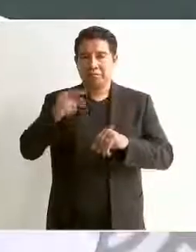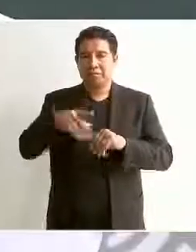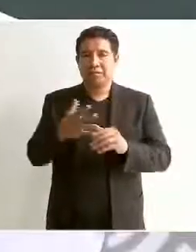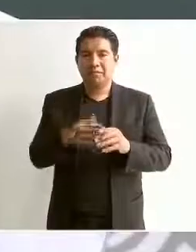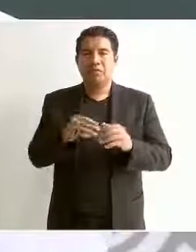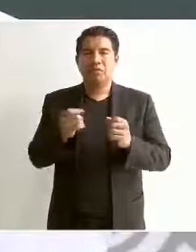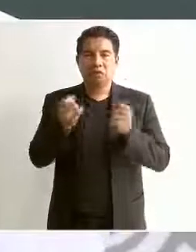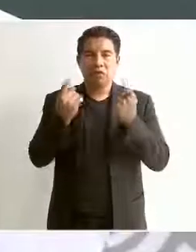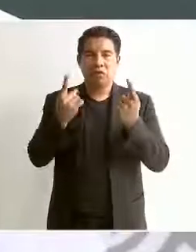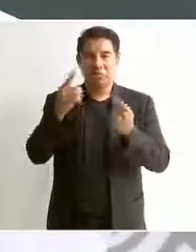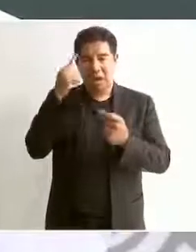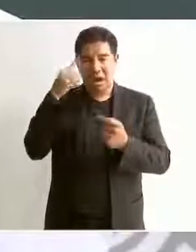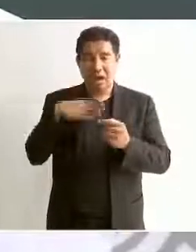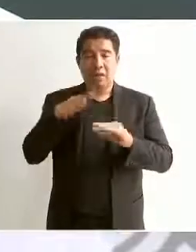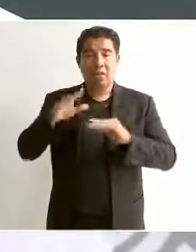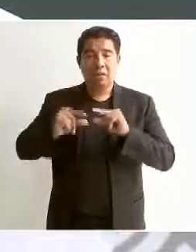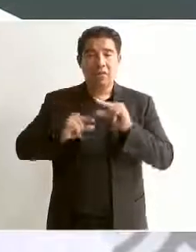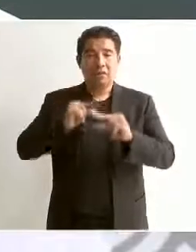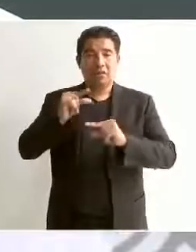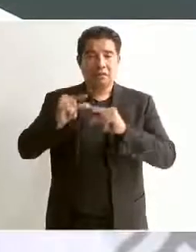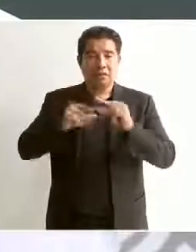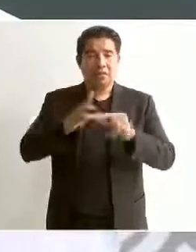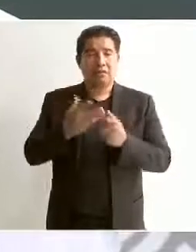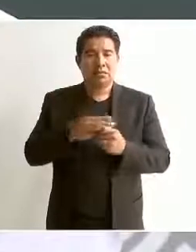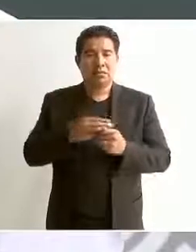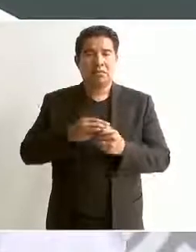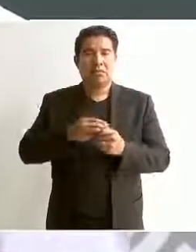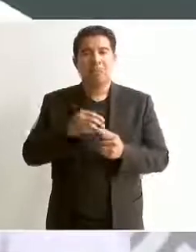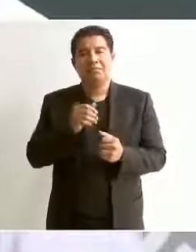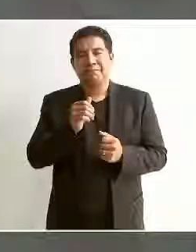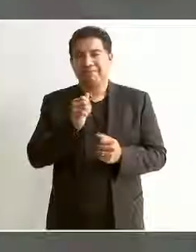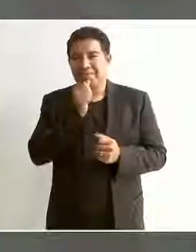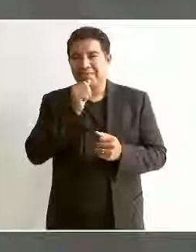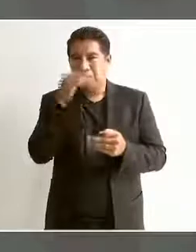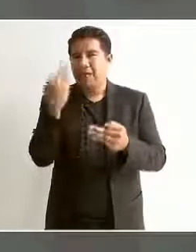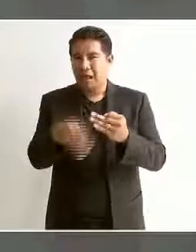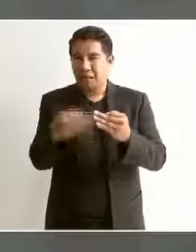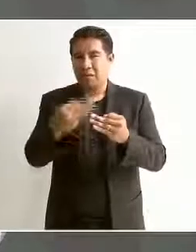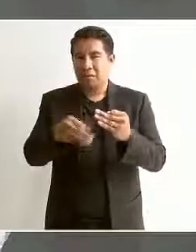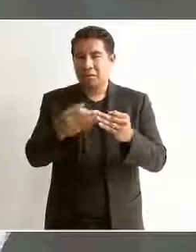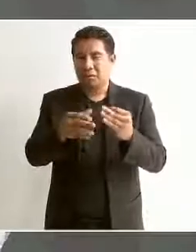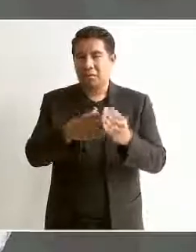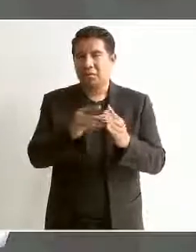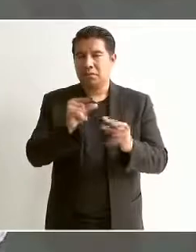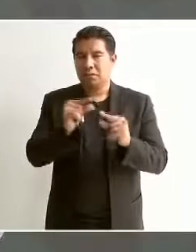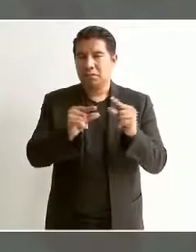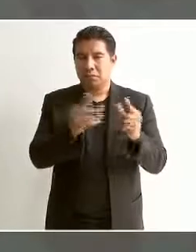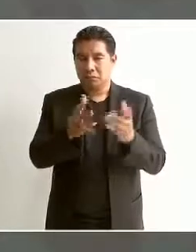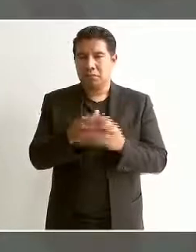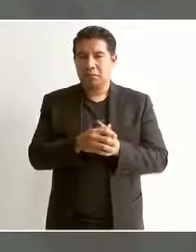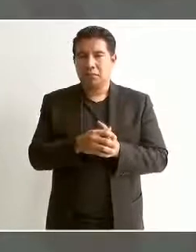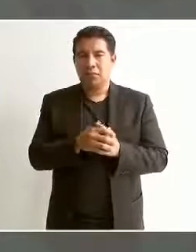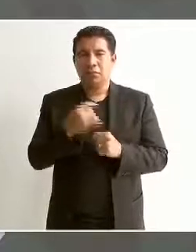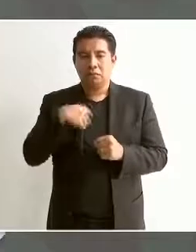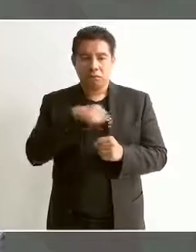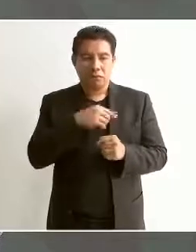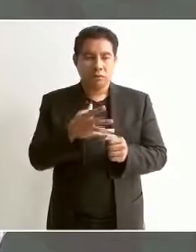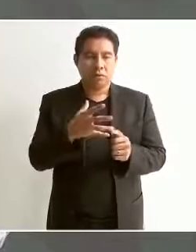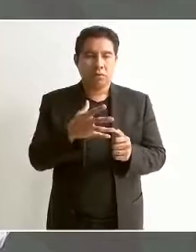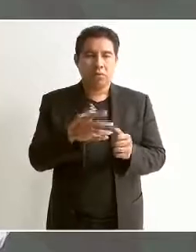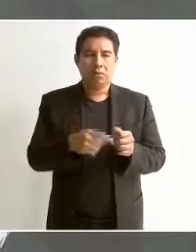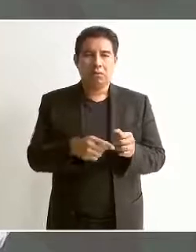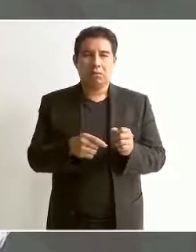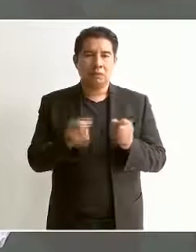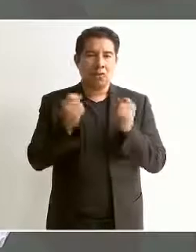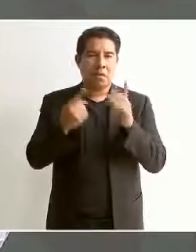todavía nos falta. Vamos a demostrar que fuimos capaces